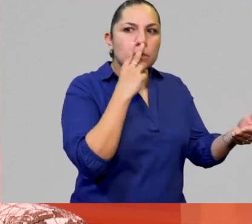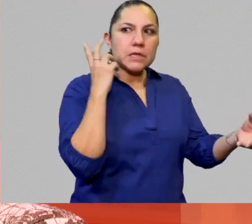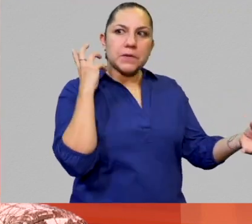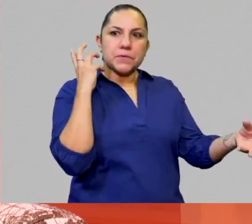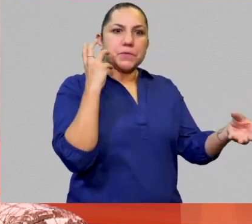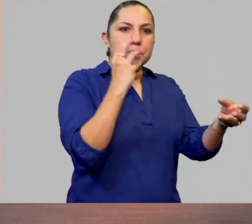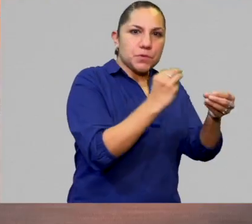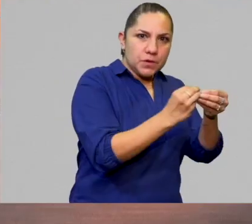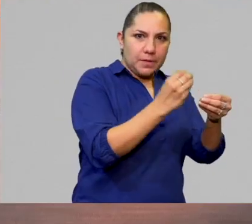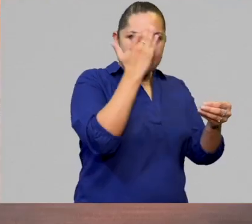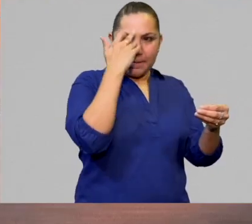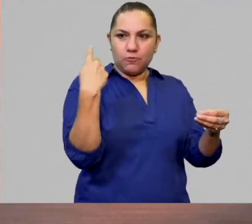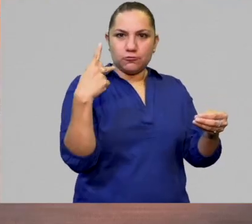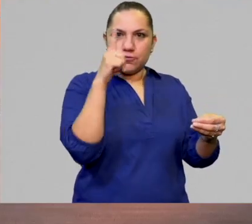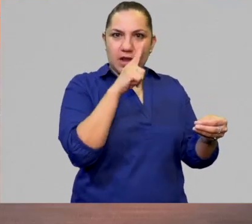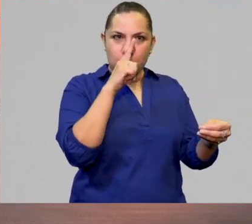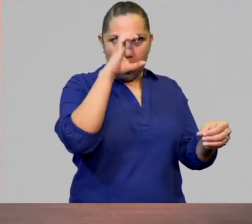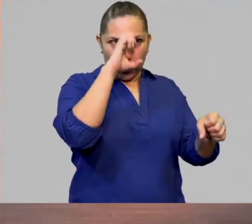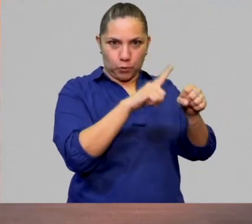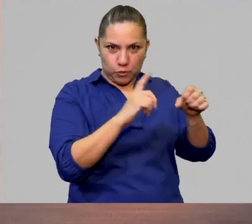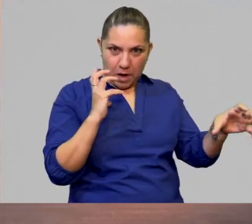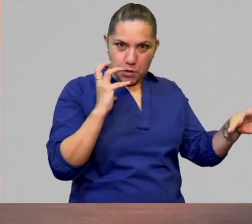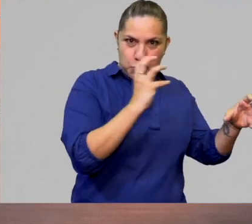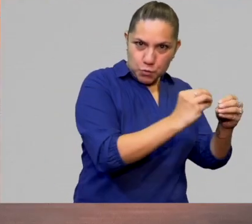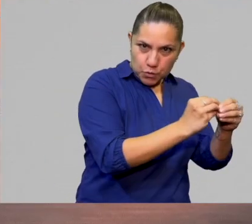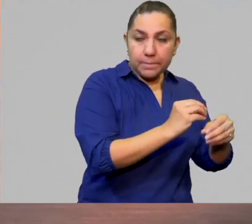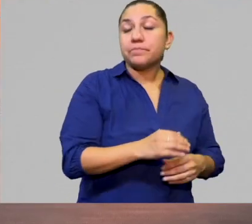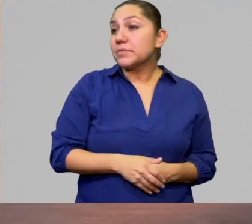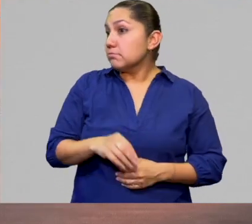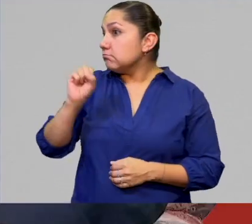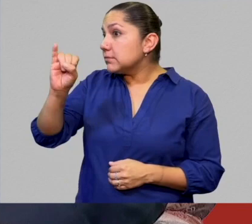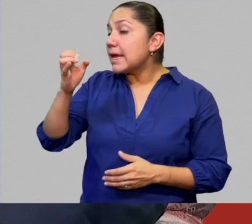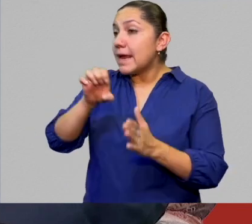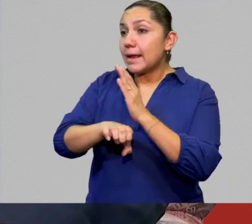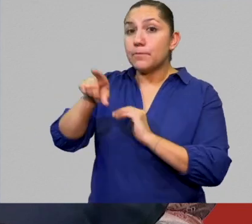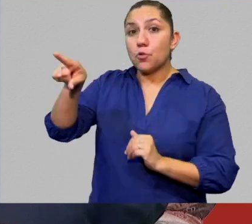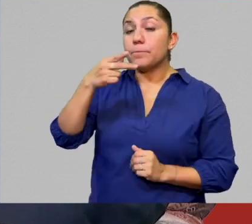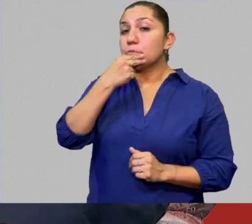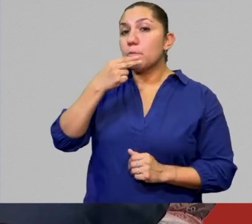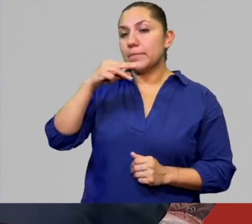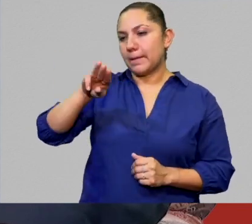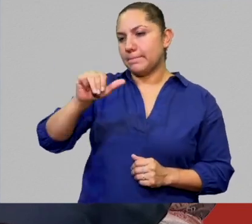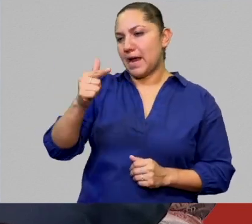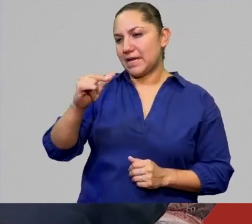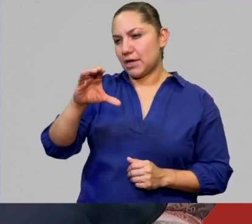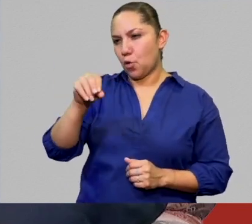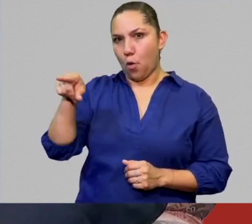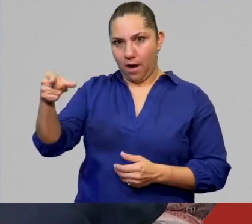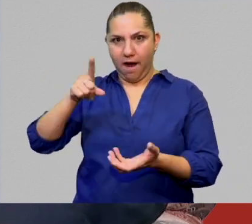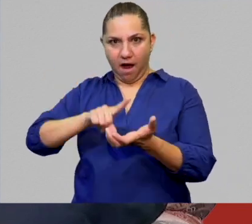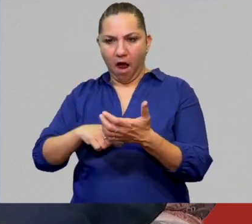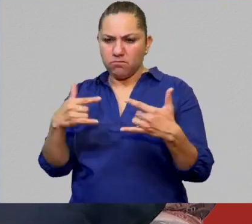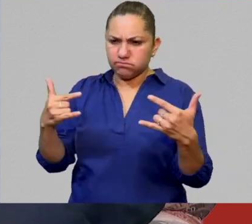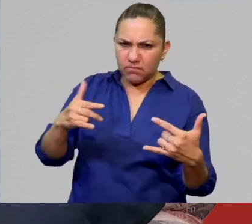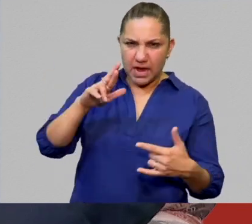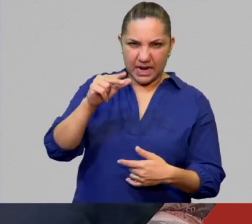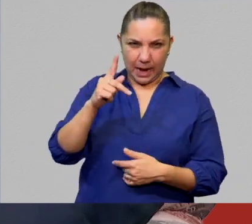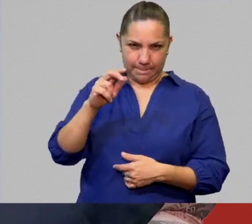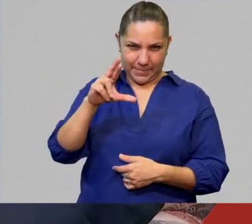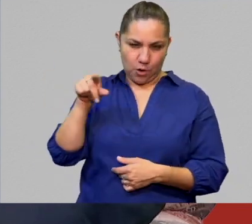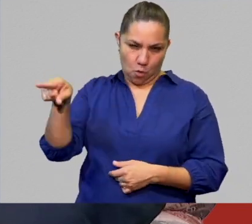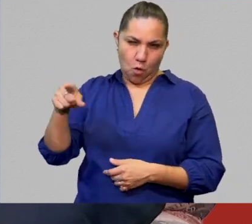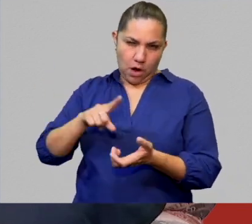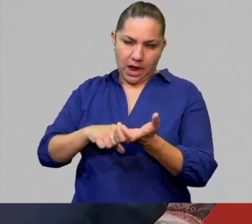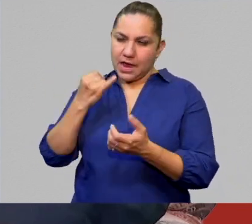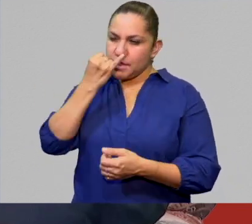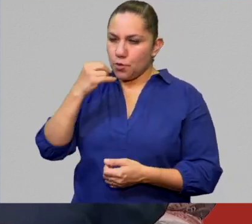conquistado. Generando una impronta y tú escuchas la música, escuchas por ejemplo al mágico que es un gran rapero en Náhuatl que tiene